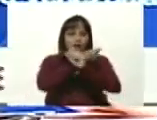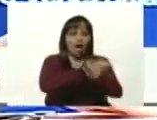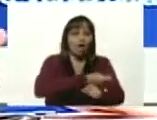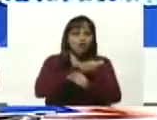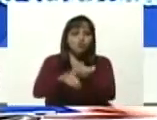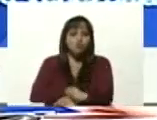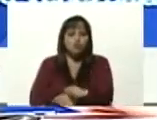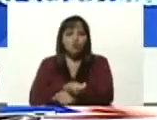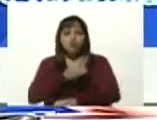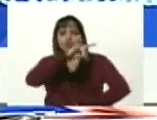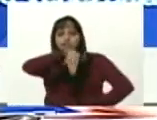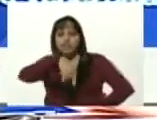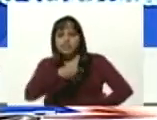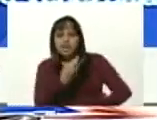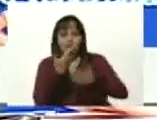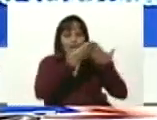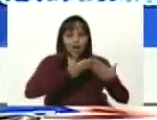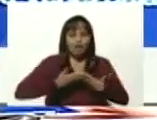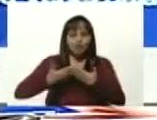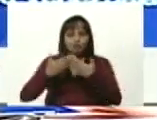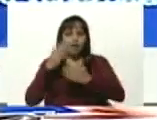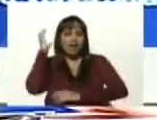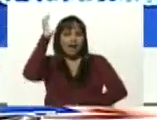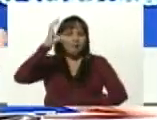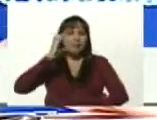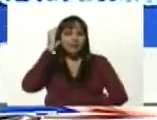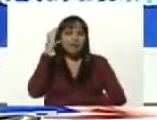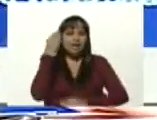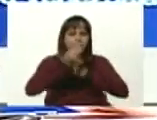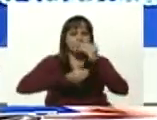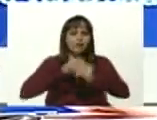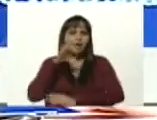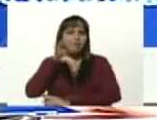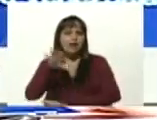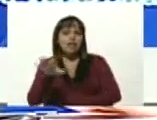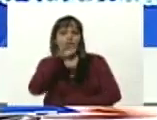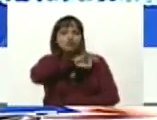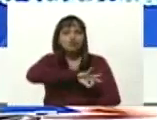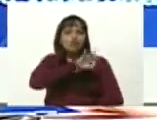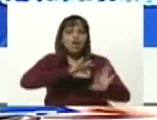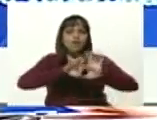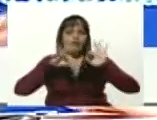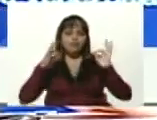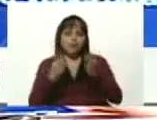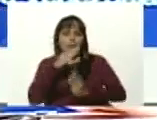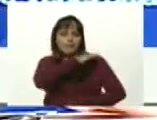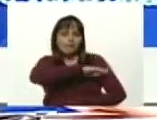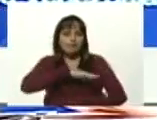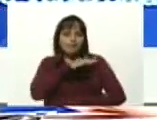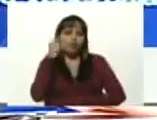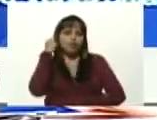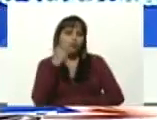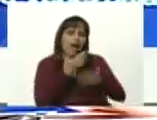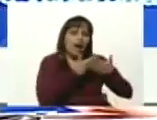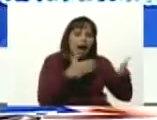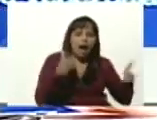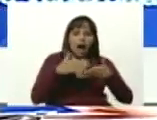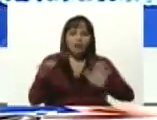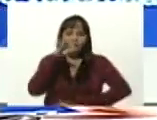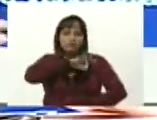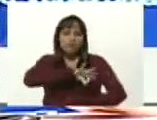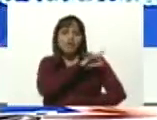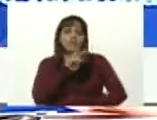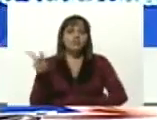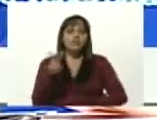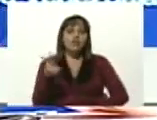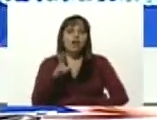universidad, con una carrera, con la capacidad de contribuir al país, a la familia, a la sociedad. La misión Sucre le abre a la sociedad venezolana